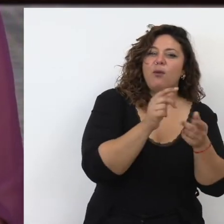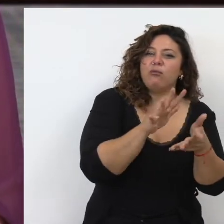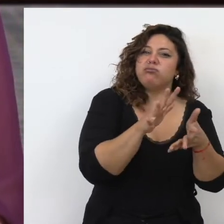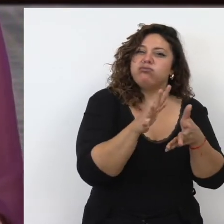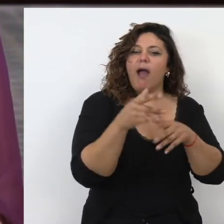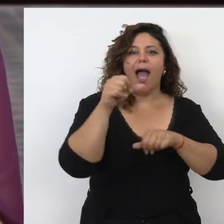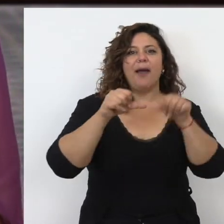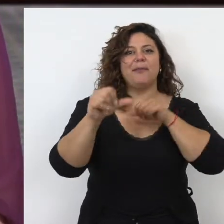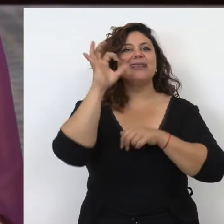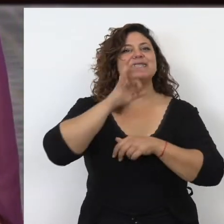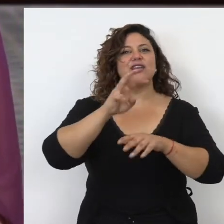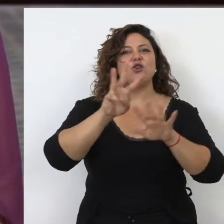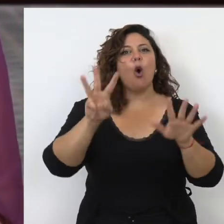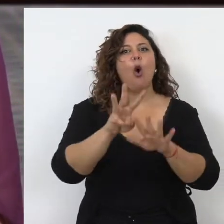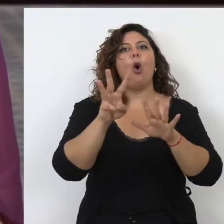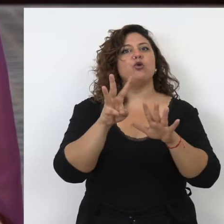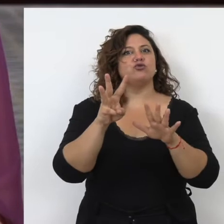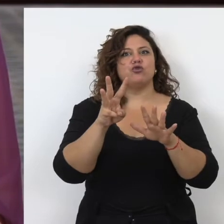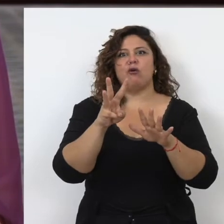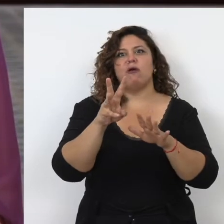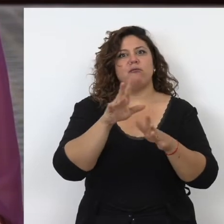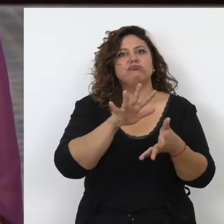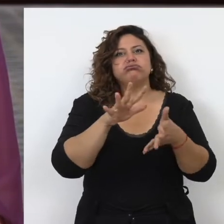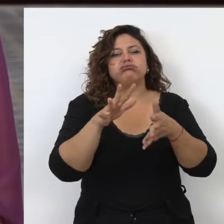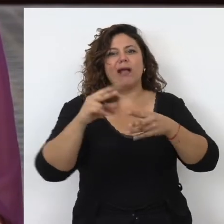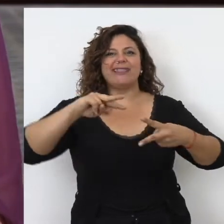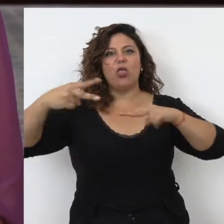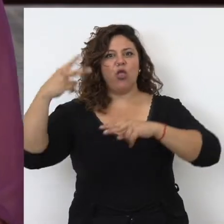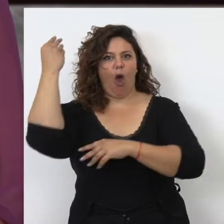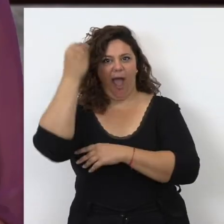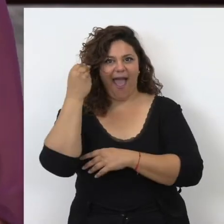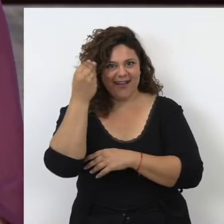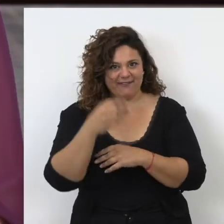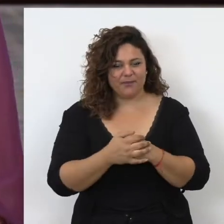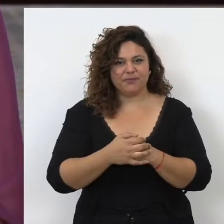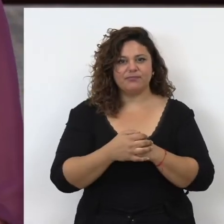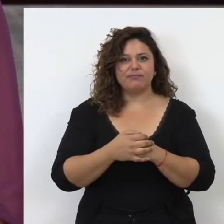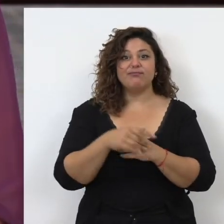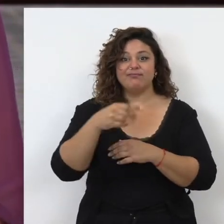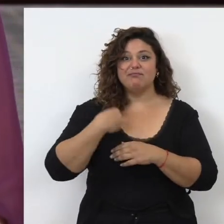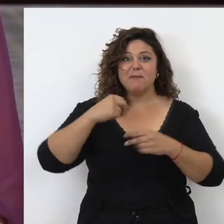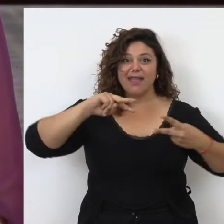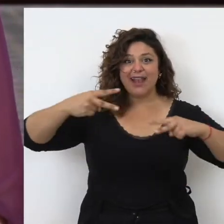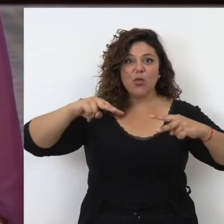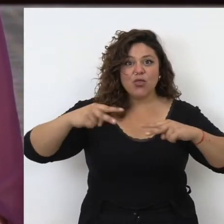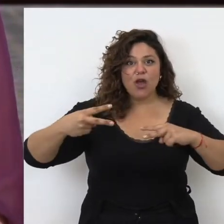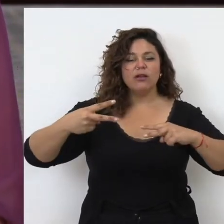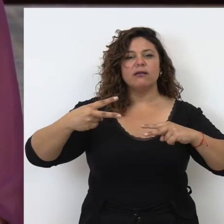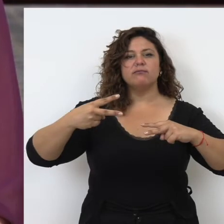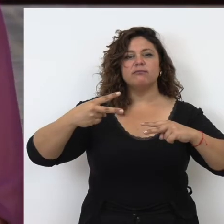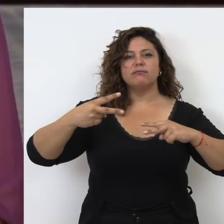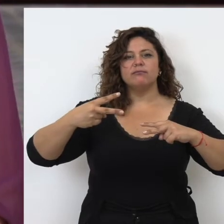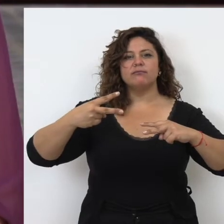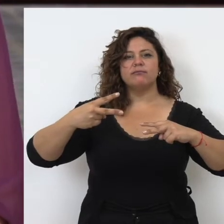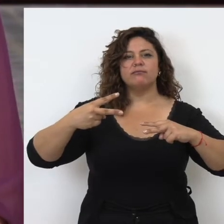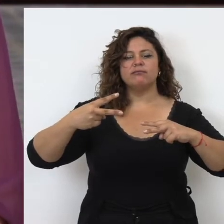partir de Bagdad, a partir del siglo VIII, con todas las traducciones desde el árabe. Esas traducciones van a ir llegando a los